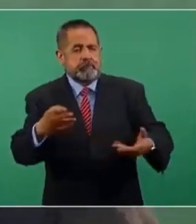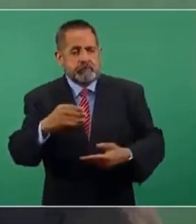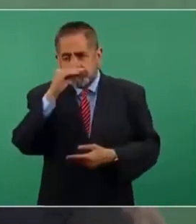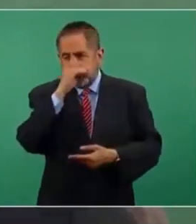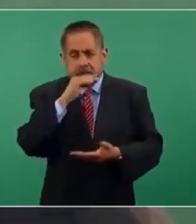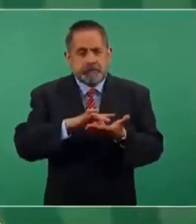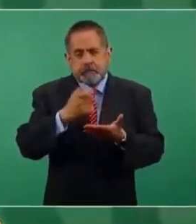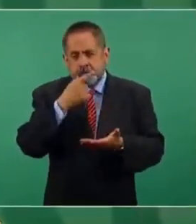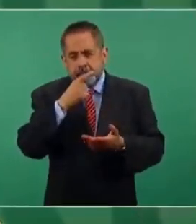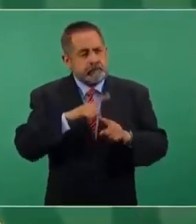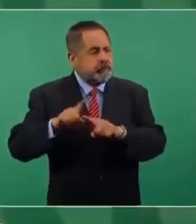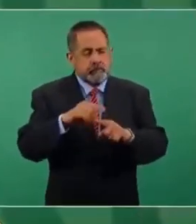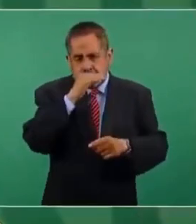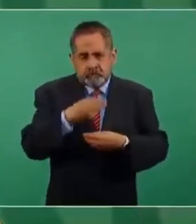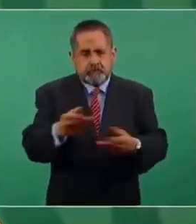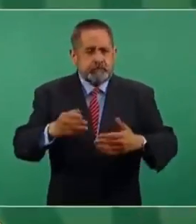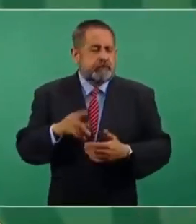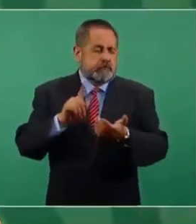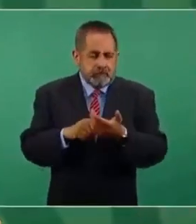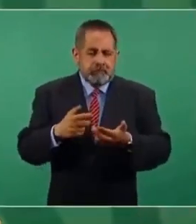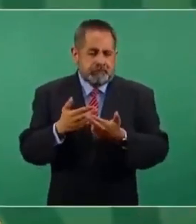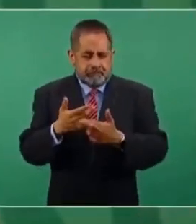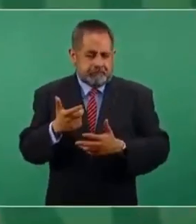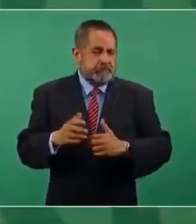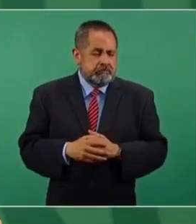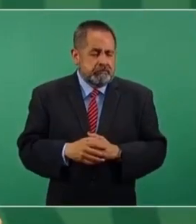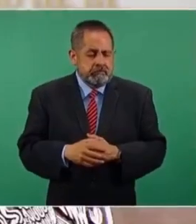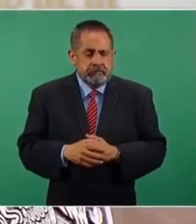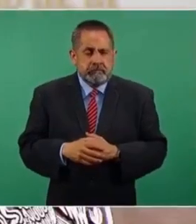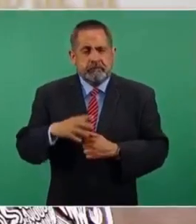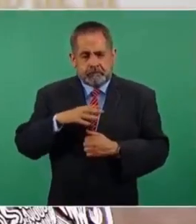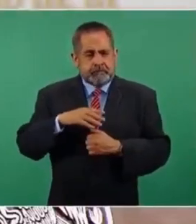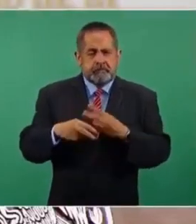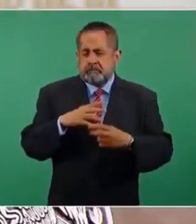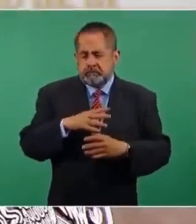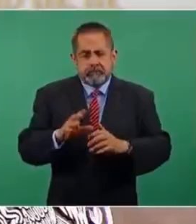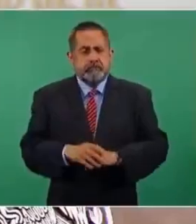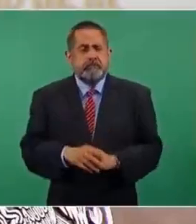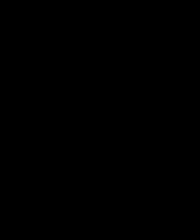gratuita los medicamentos por los ahorros que se están logrando.